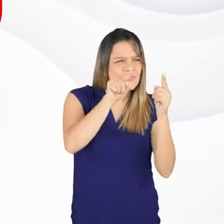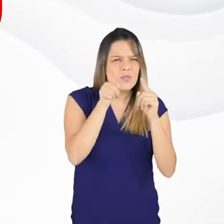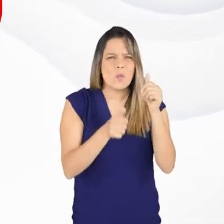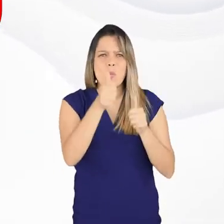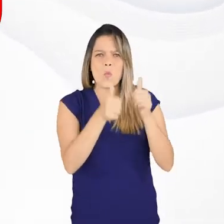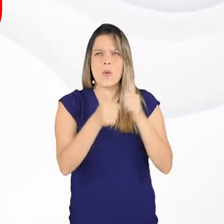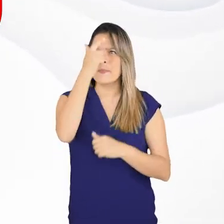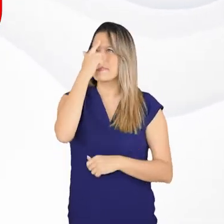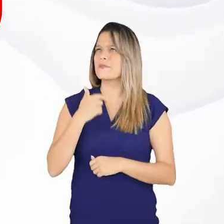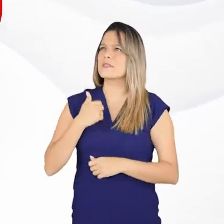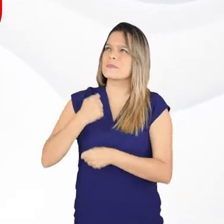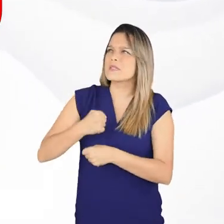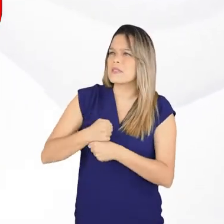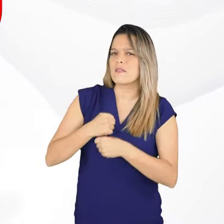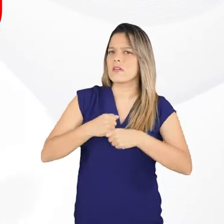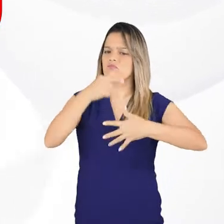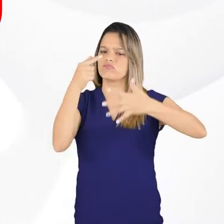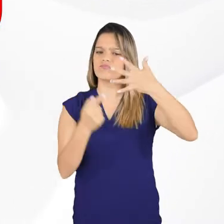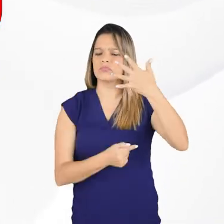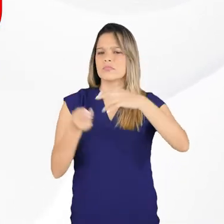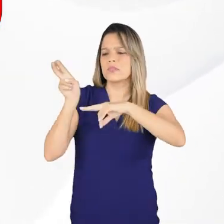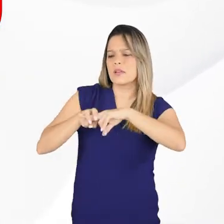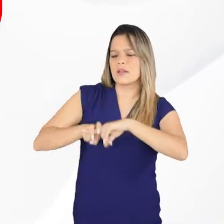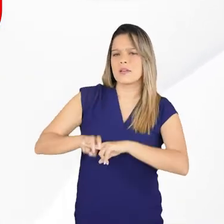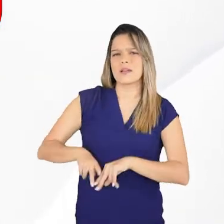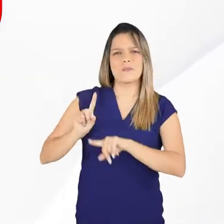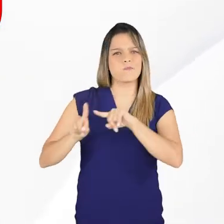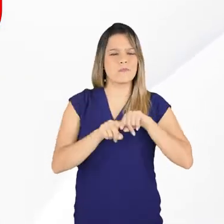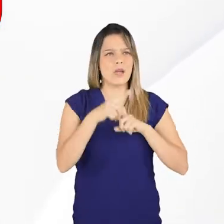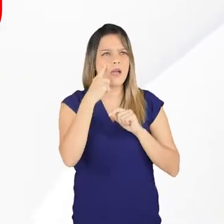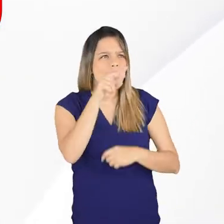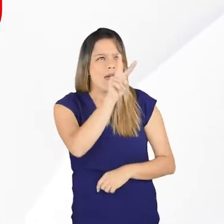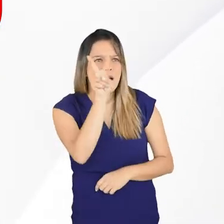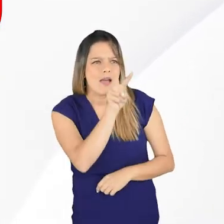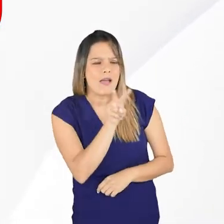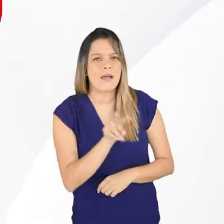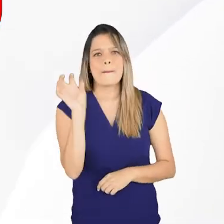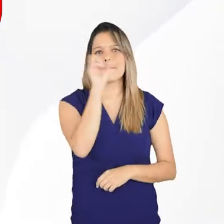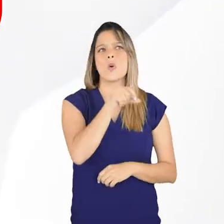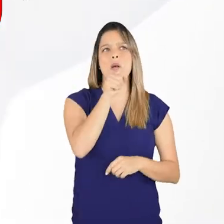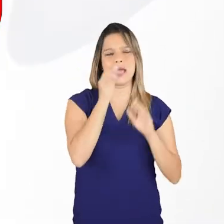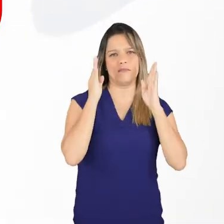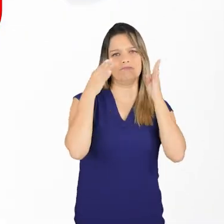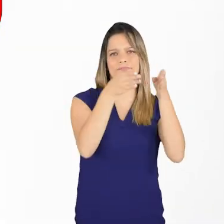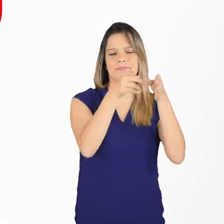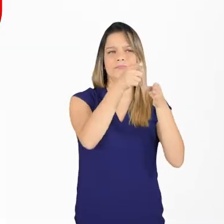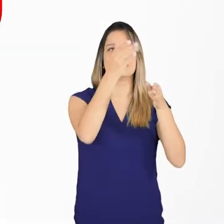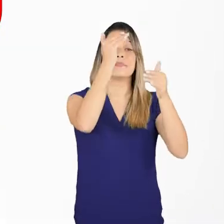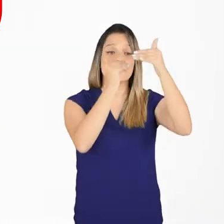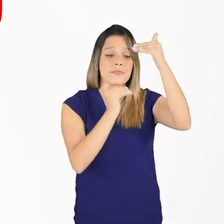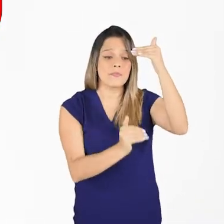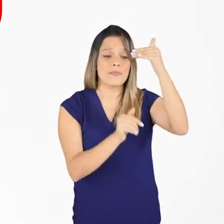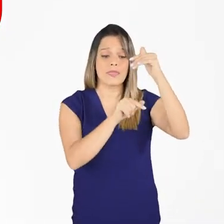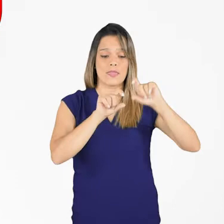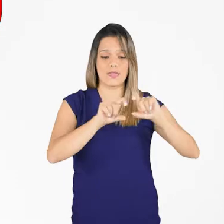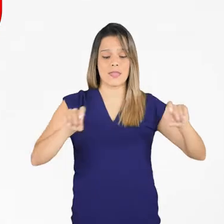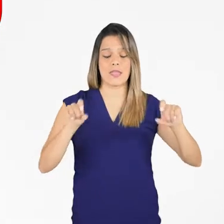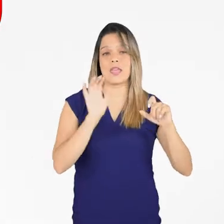Complete sus datos básicos, concentrando la atención en su perfil laboral y los cinco cargos de interés.